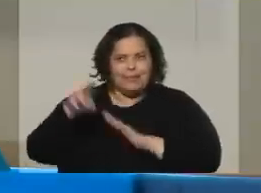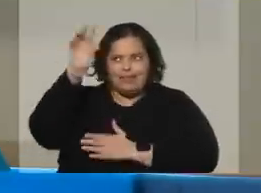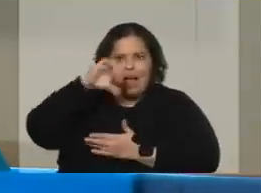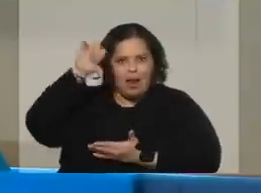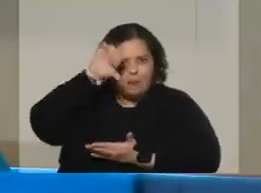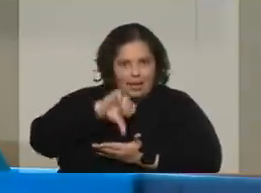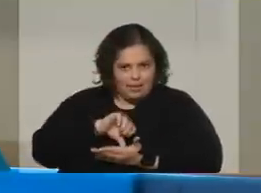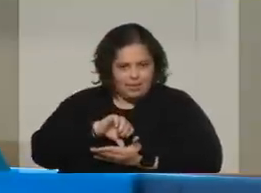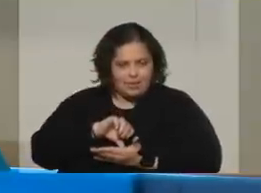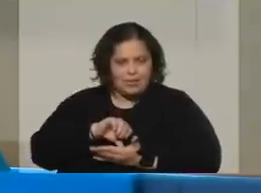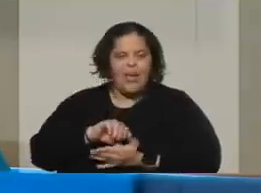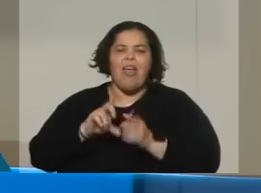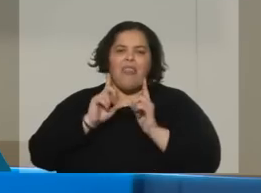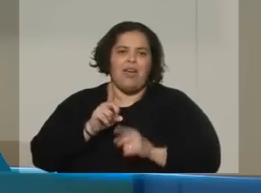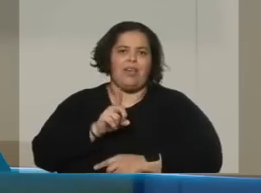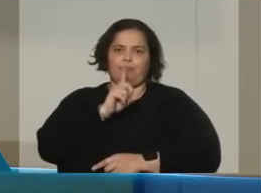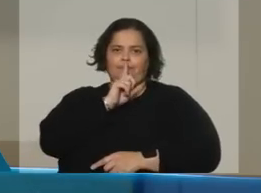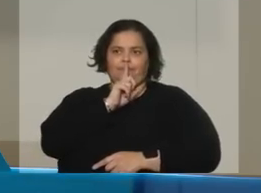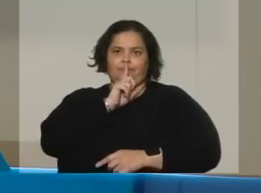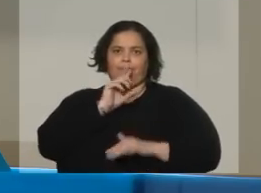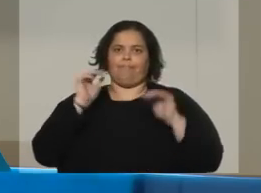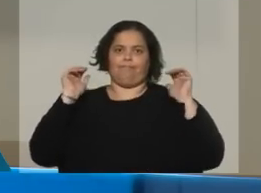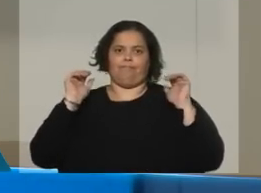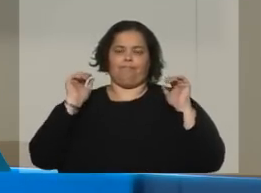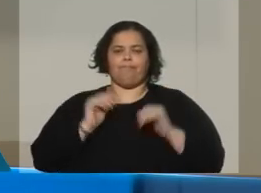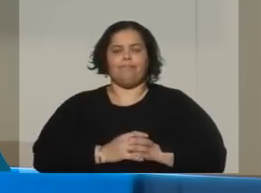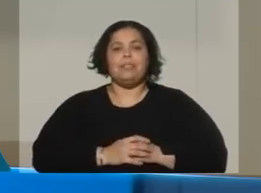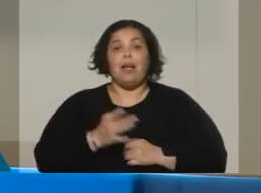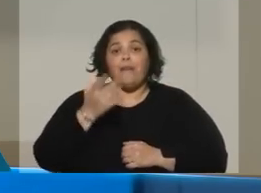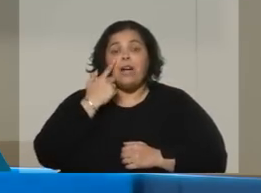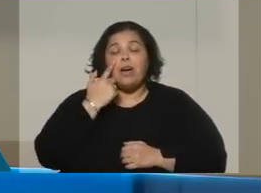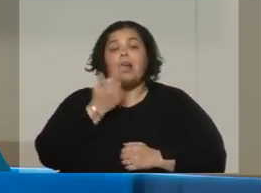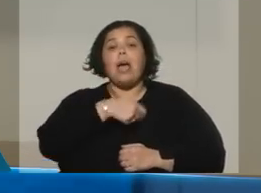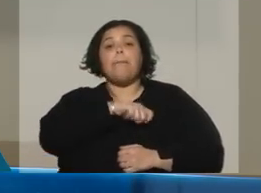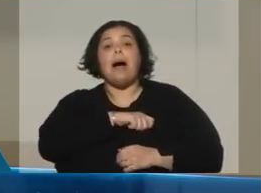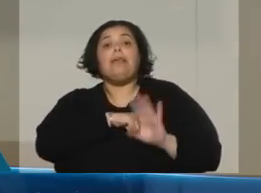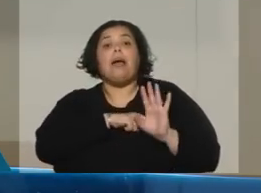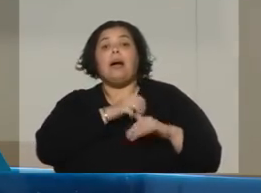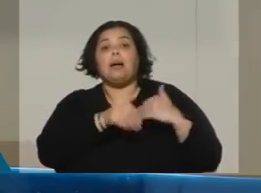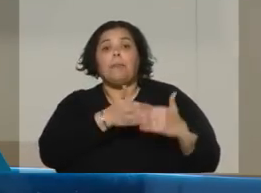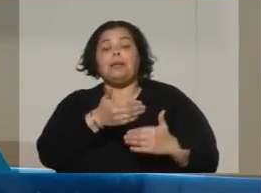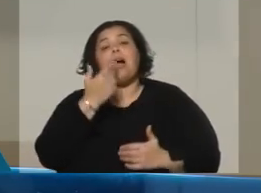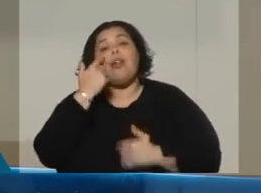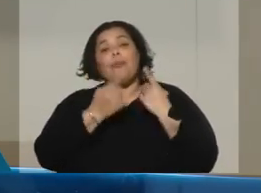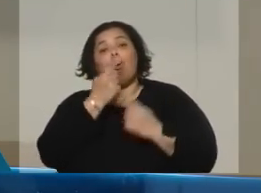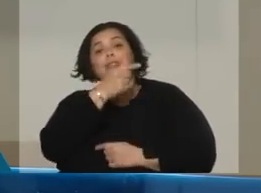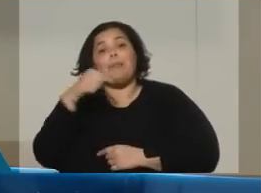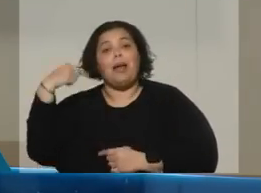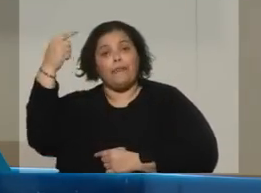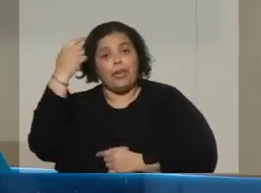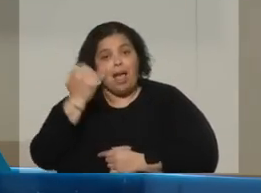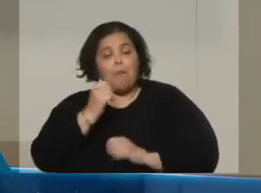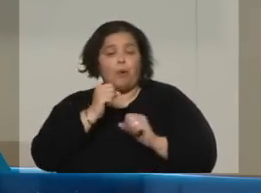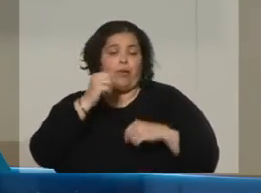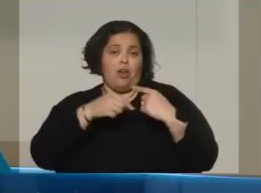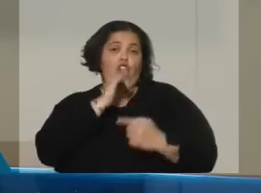caso nada más ni menos, que al gobierno y que al país. Veremos qué pasa con España. Quizás la semana que viene sigamos hablando de esto porque la